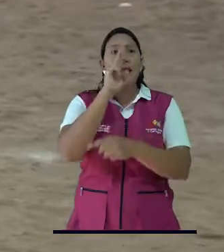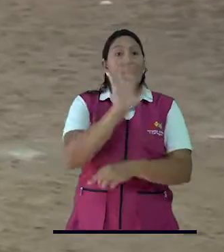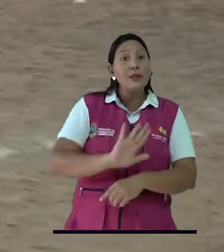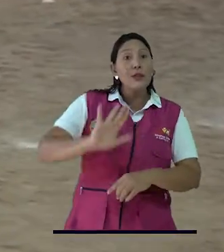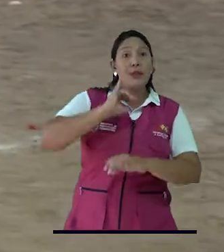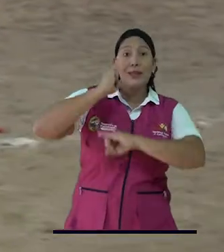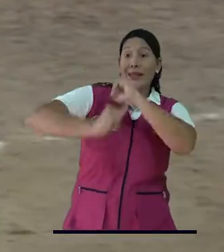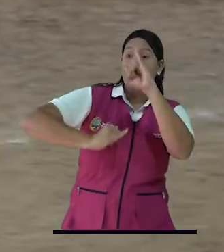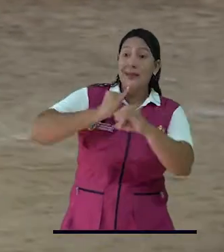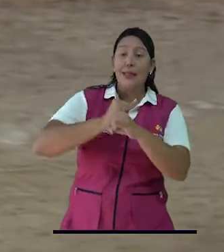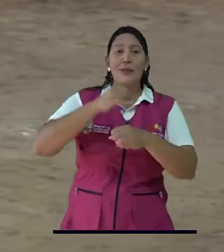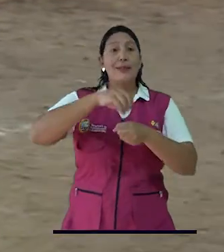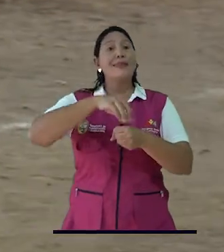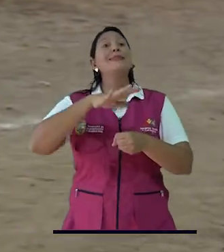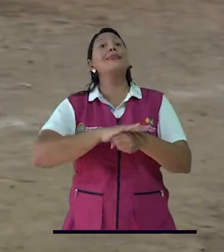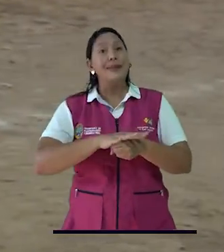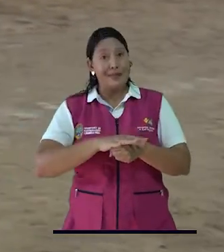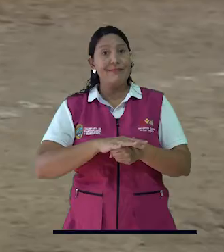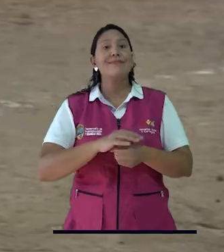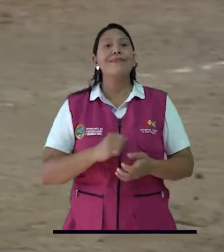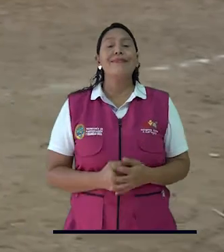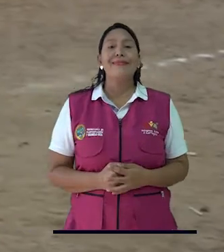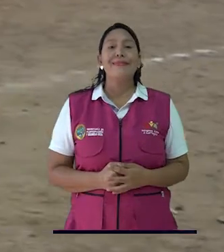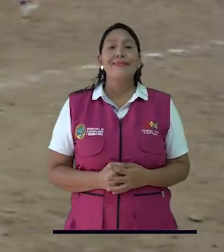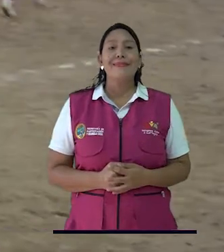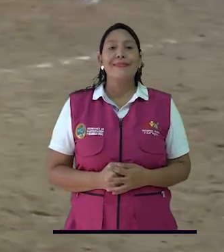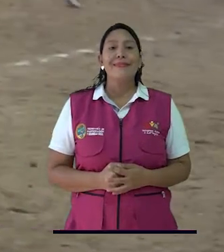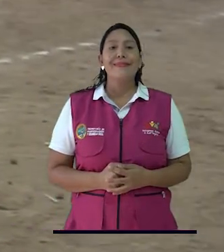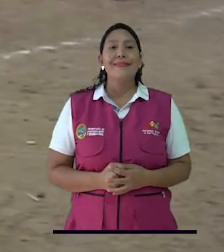distritales, nacionales e internacionales.